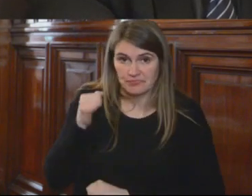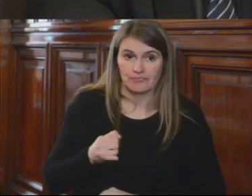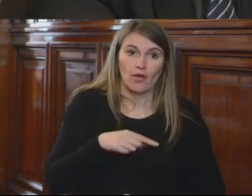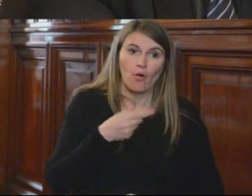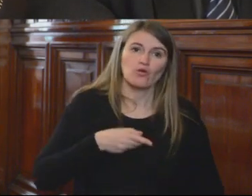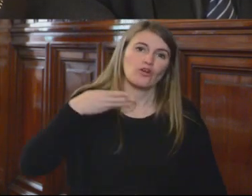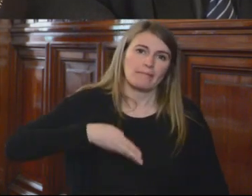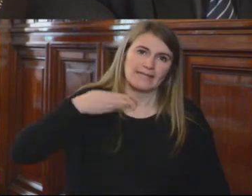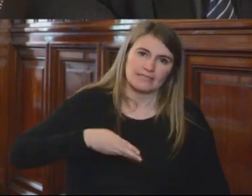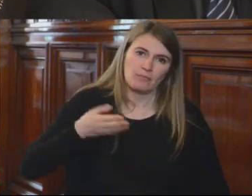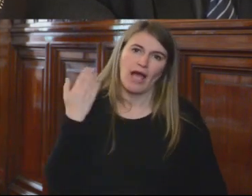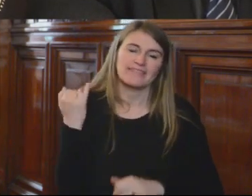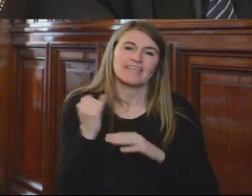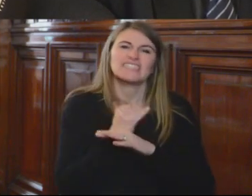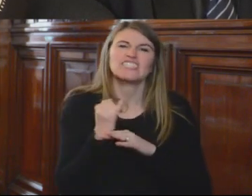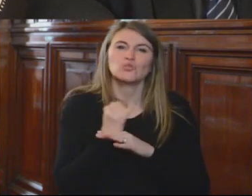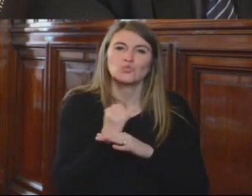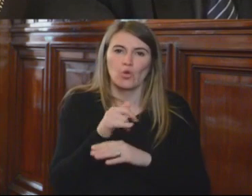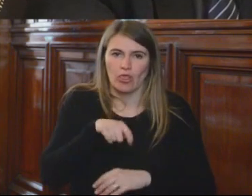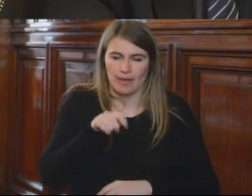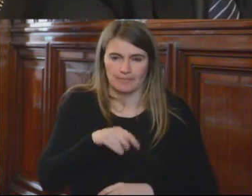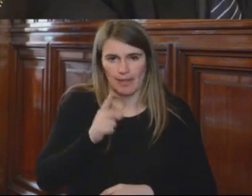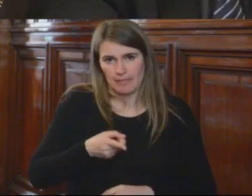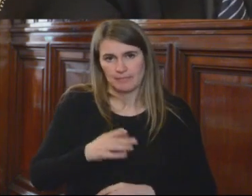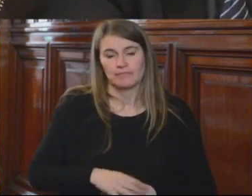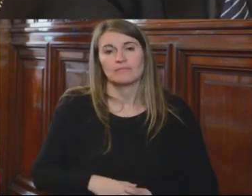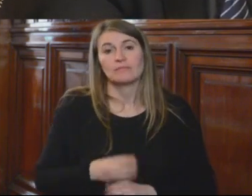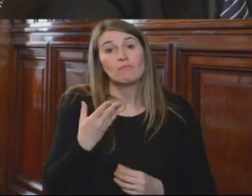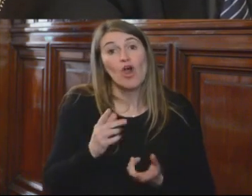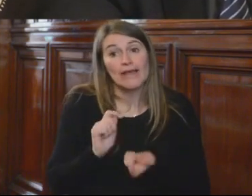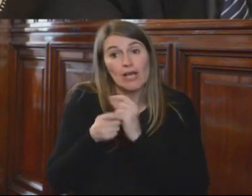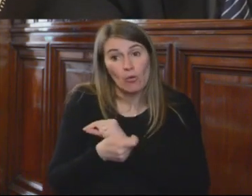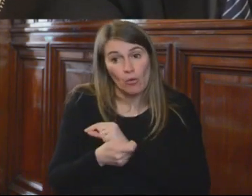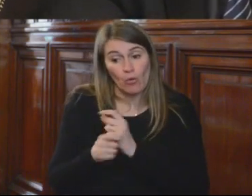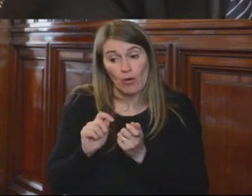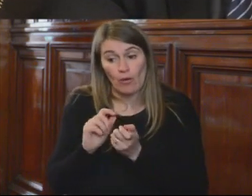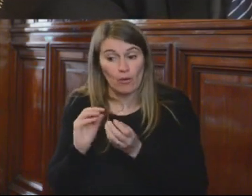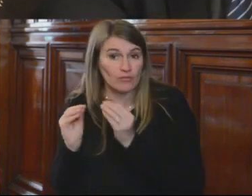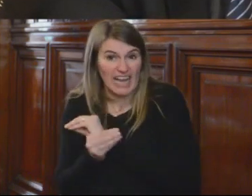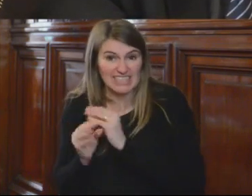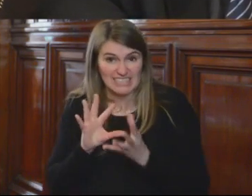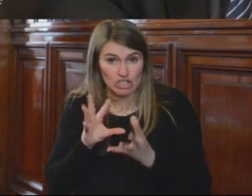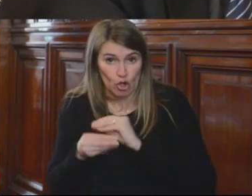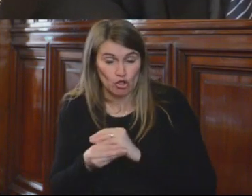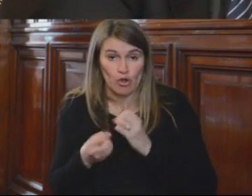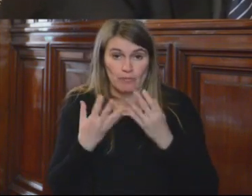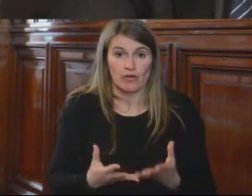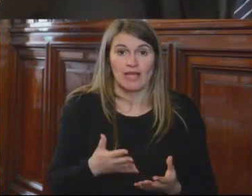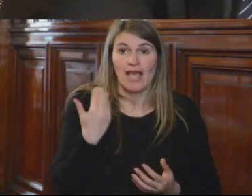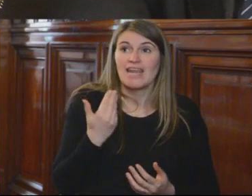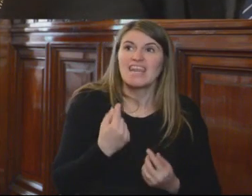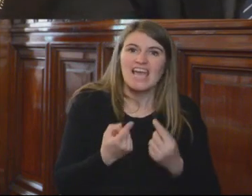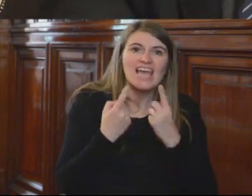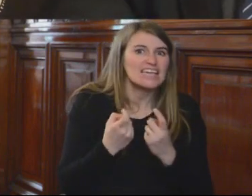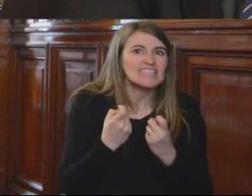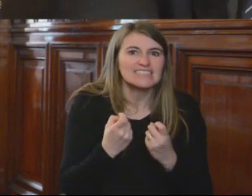del anterior instituto de la judicatura. ¿Por qué es importante esta transición y esta transitoriedad? Porque el nuevo modelo de Estado es otro modelo de Estado. Se necesita